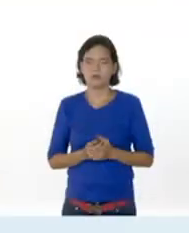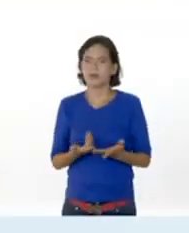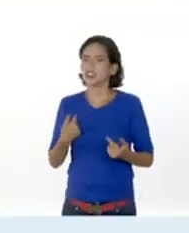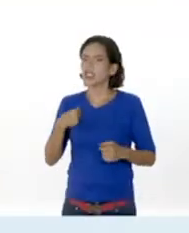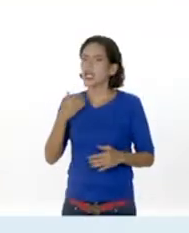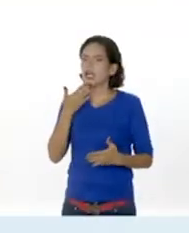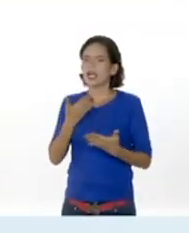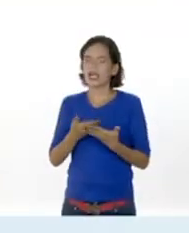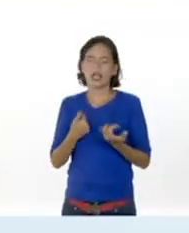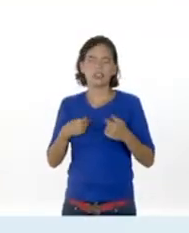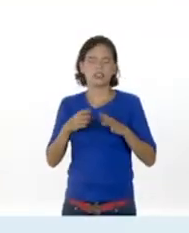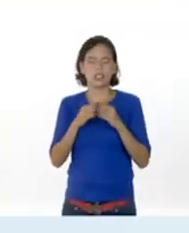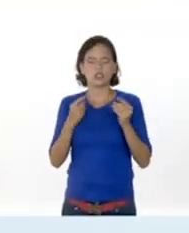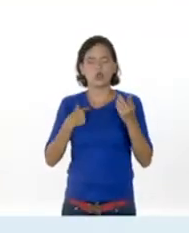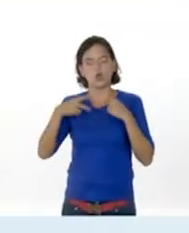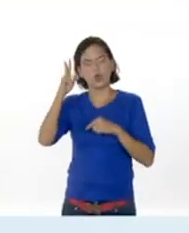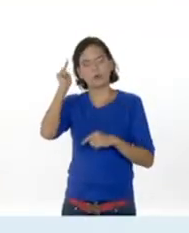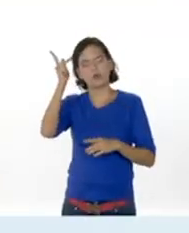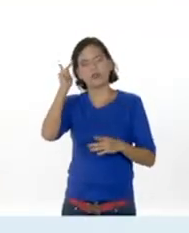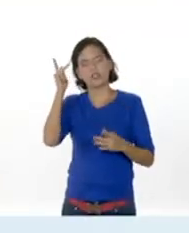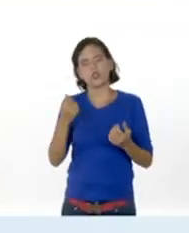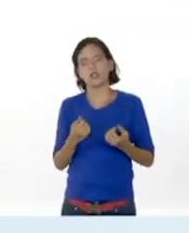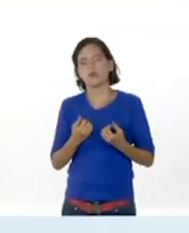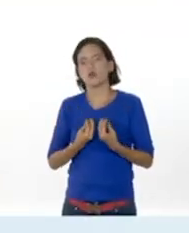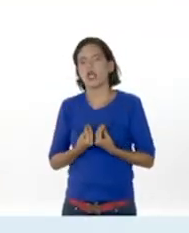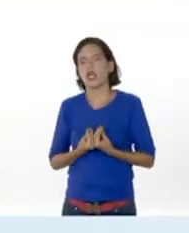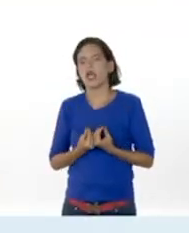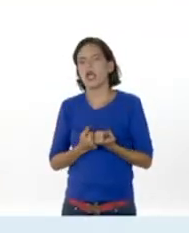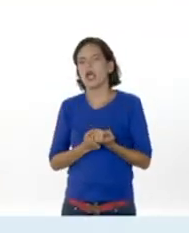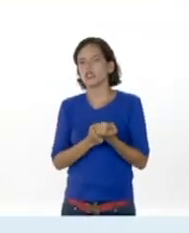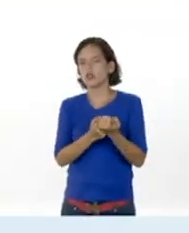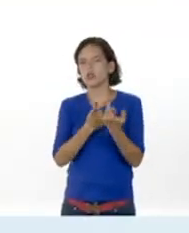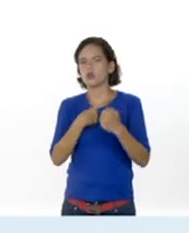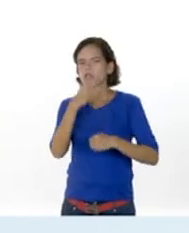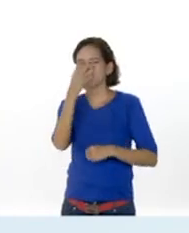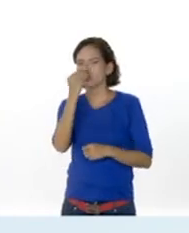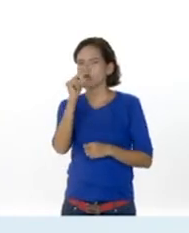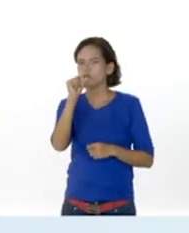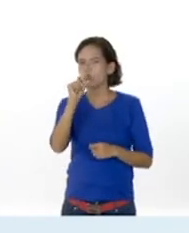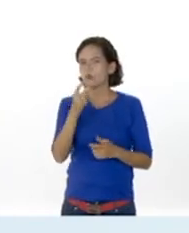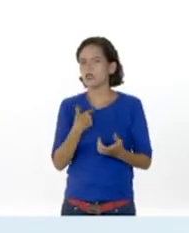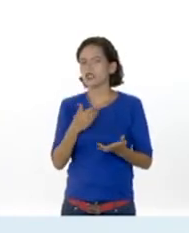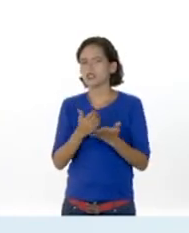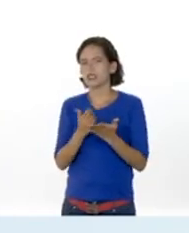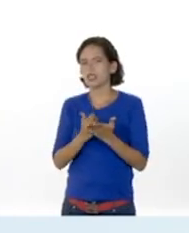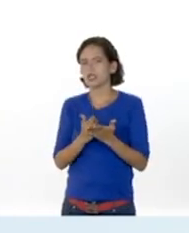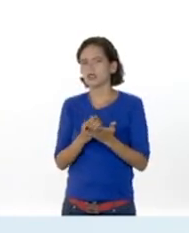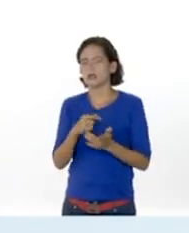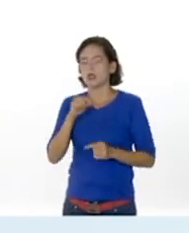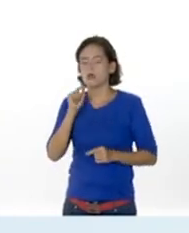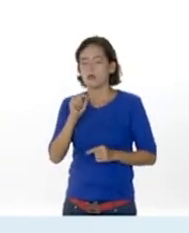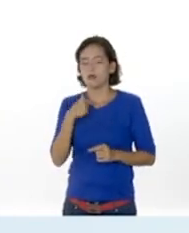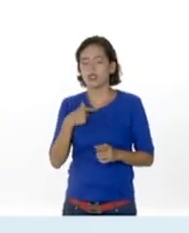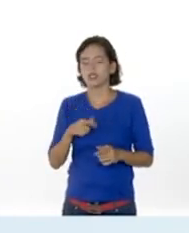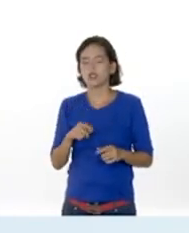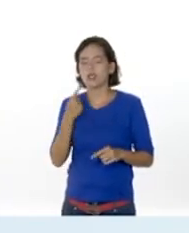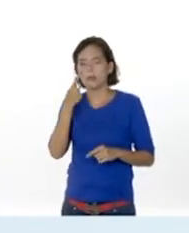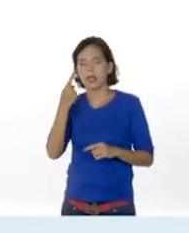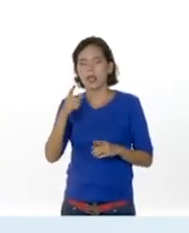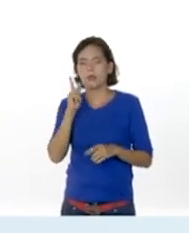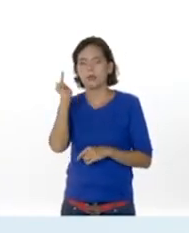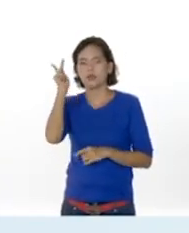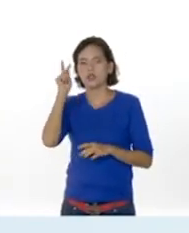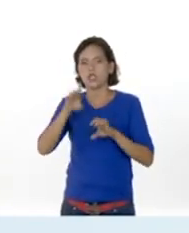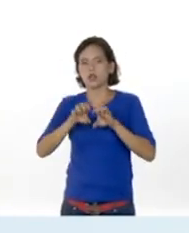Muchas gracias a todos los profesores por ayudarnos a comprender un poco más sobre estas materias. Pero ha llegado el momento de presentar a las profesoras de la modalidad